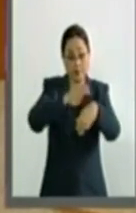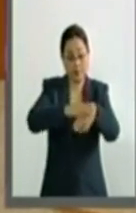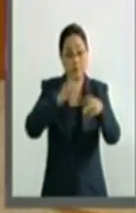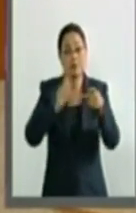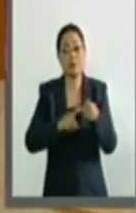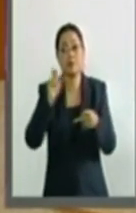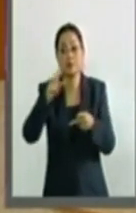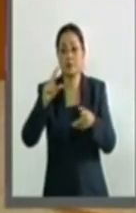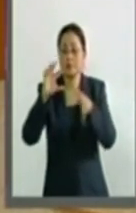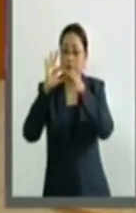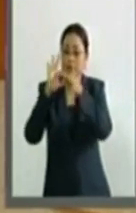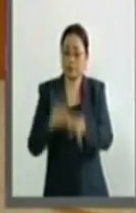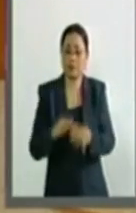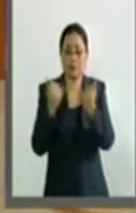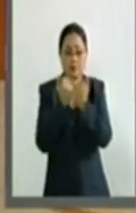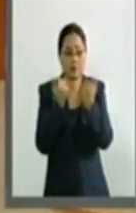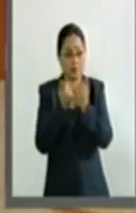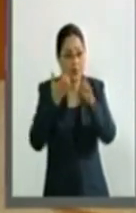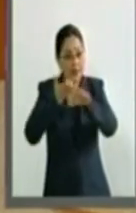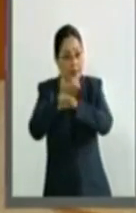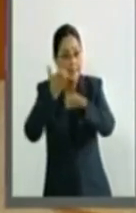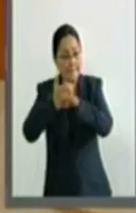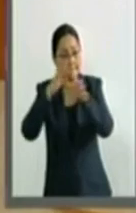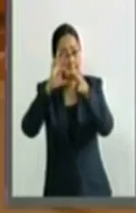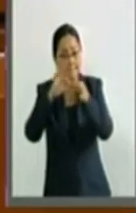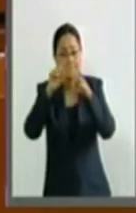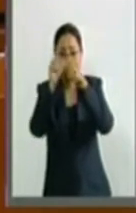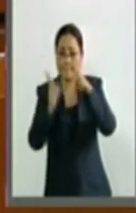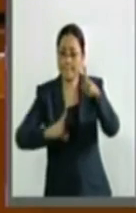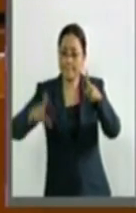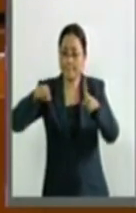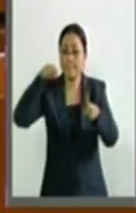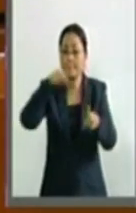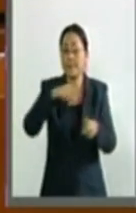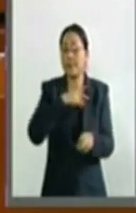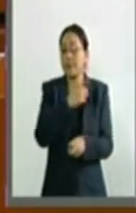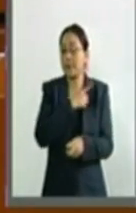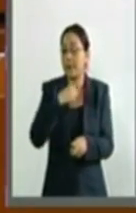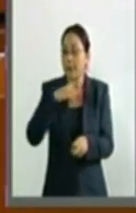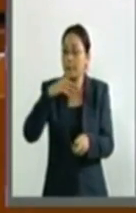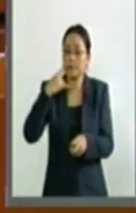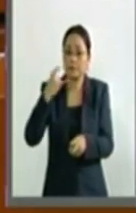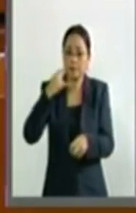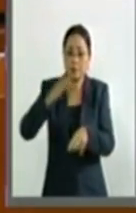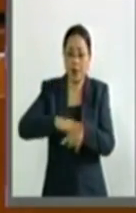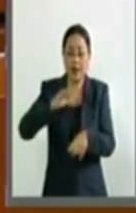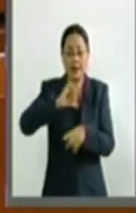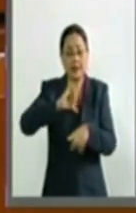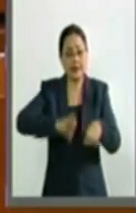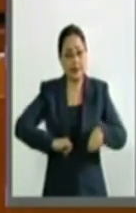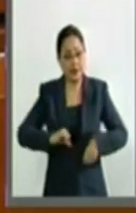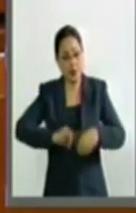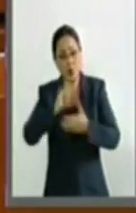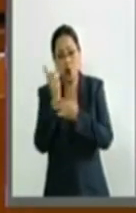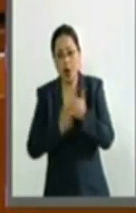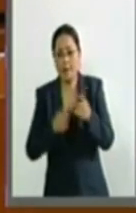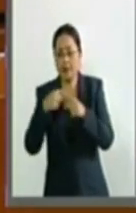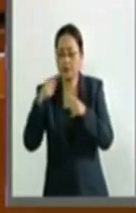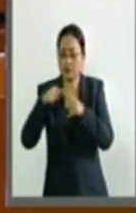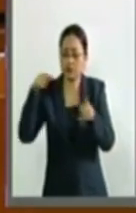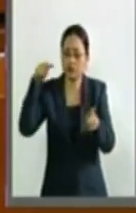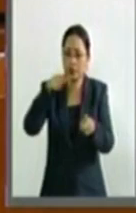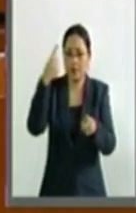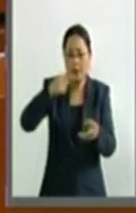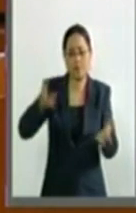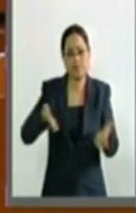instancias homólogas en las entidades federativas para que se refuercen sus acciones, programas y estrategias destinadas